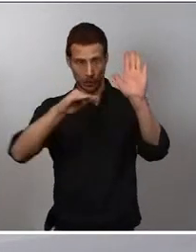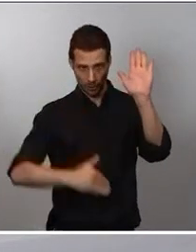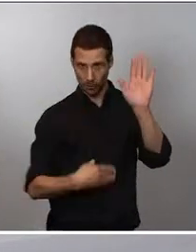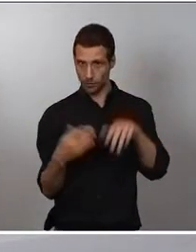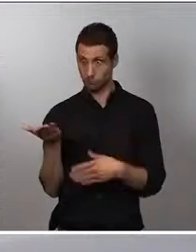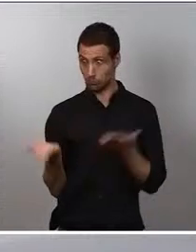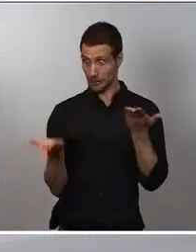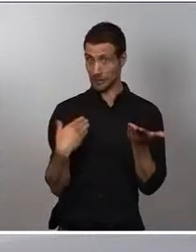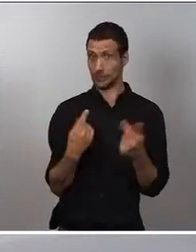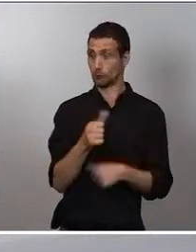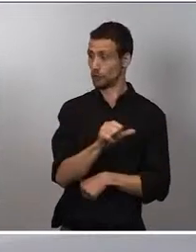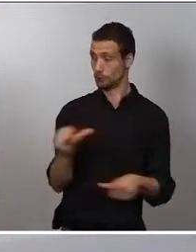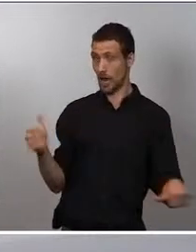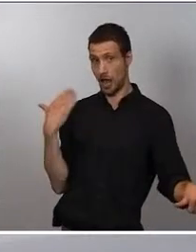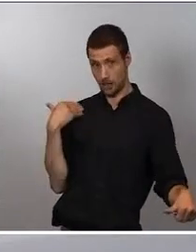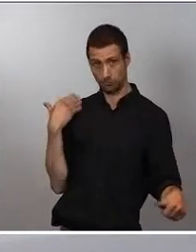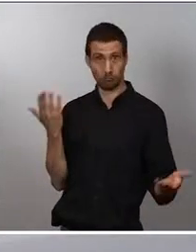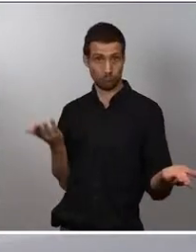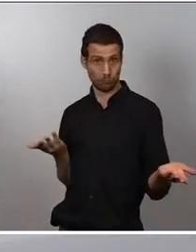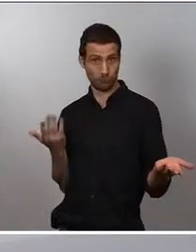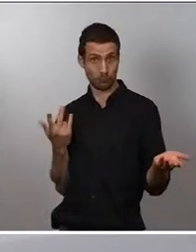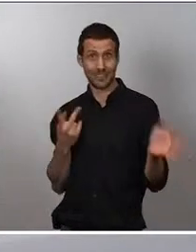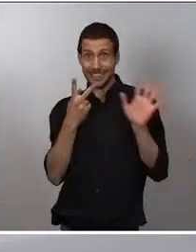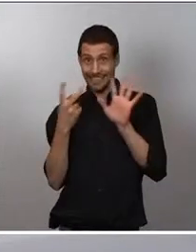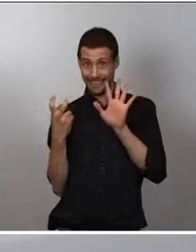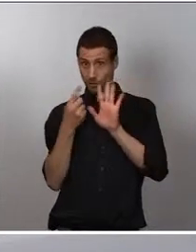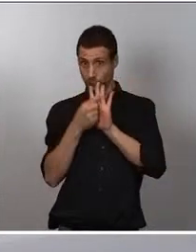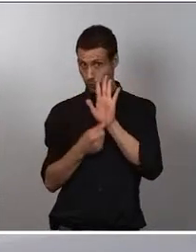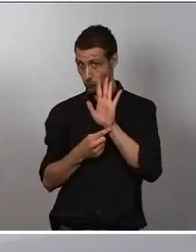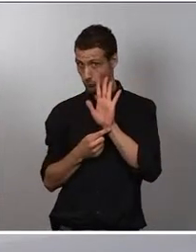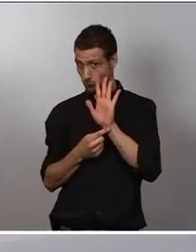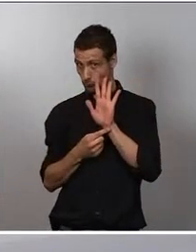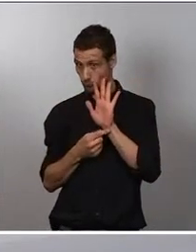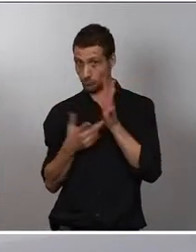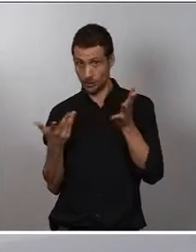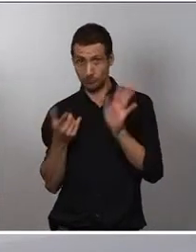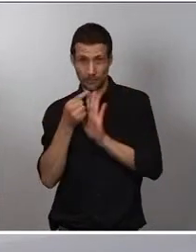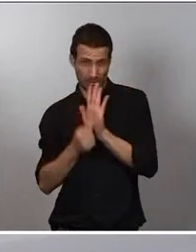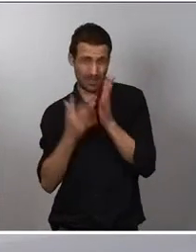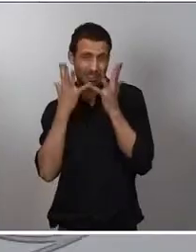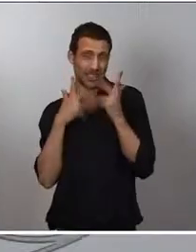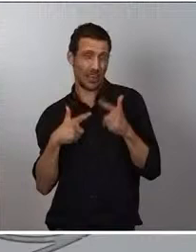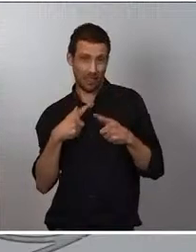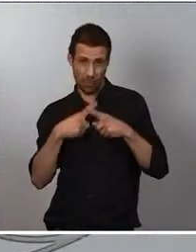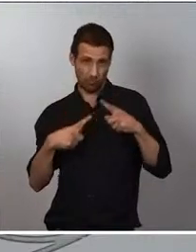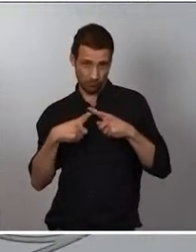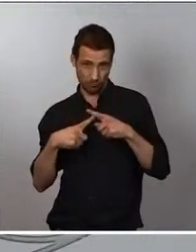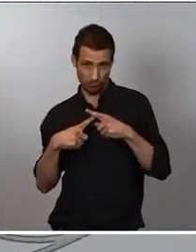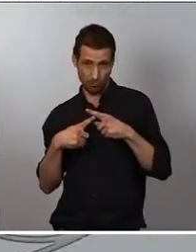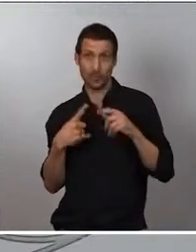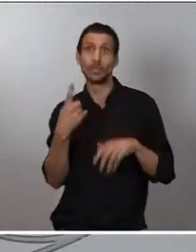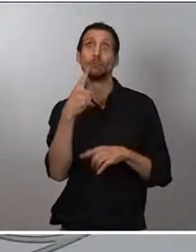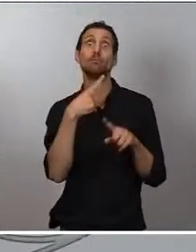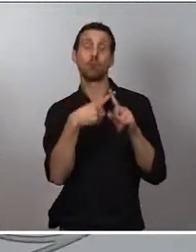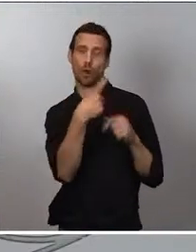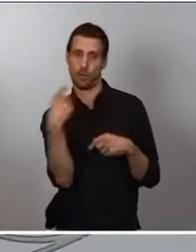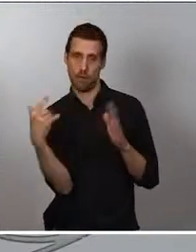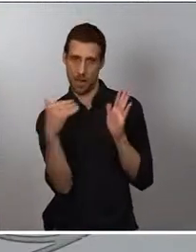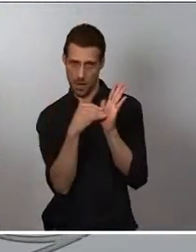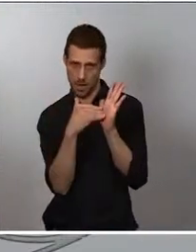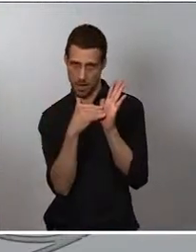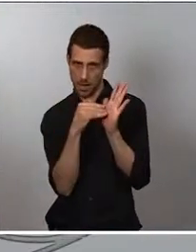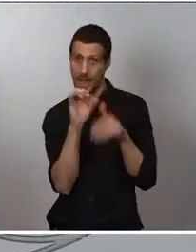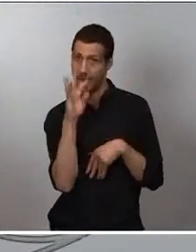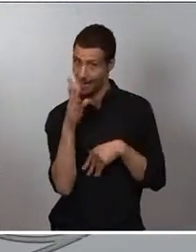estábamos en torno a 700 puntos de incidencia acumulada por cada 100.000 habitantes en 14 días. También